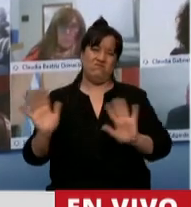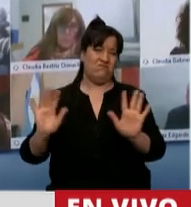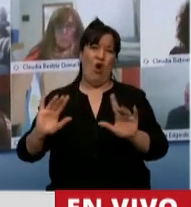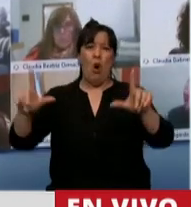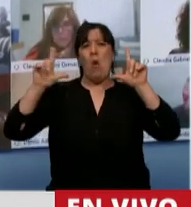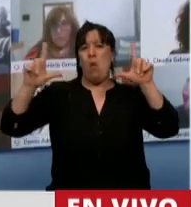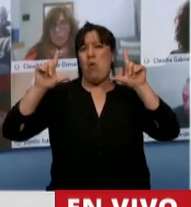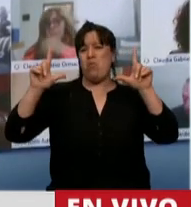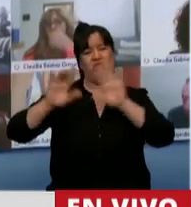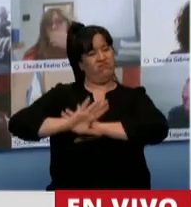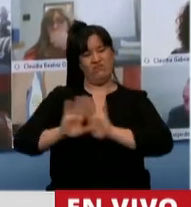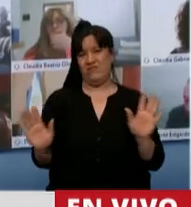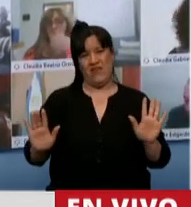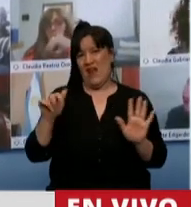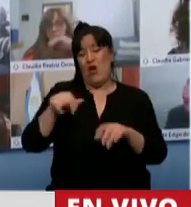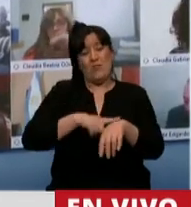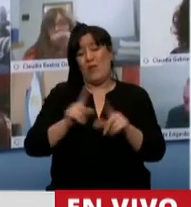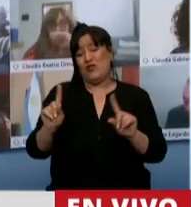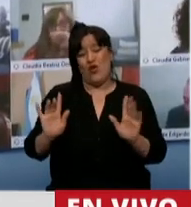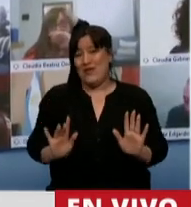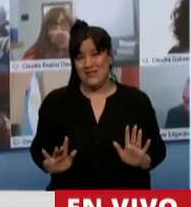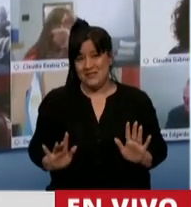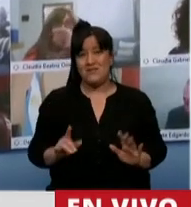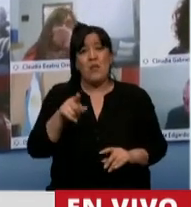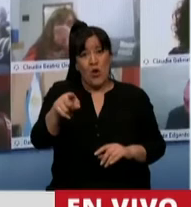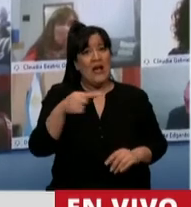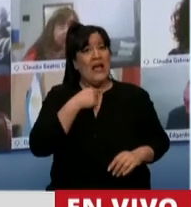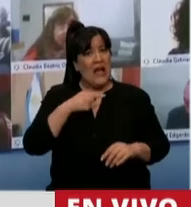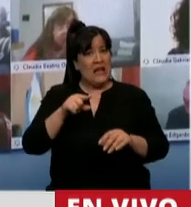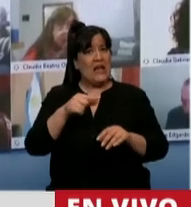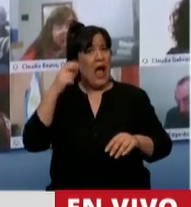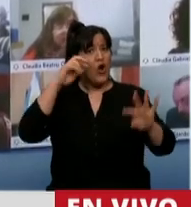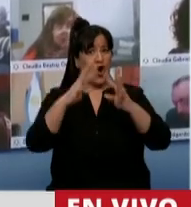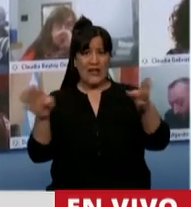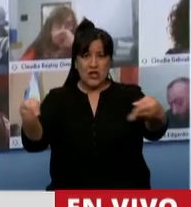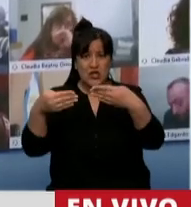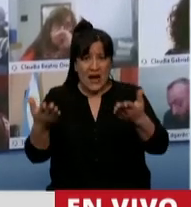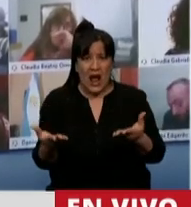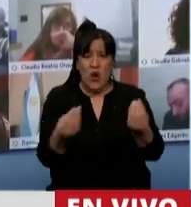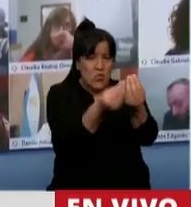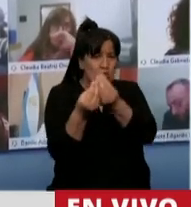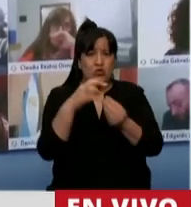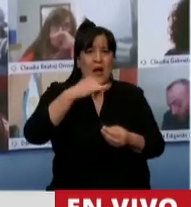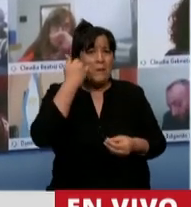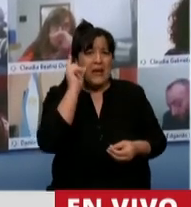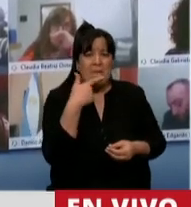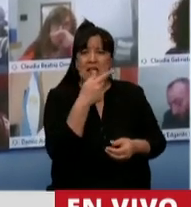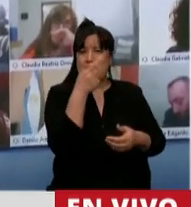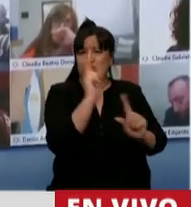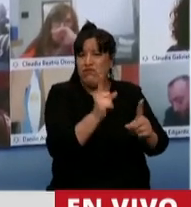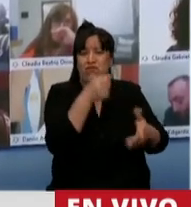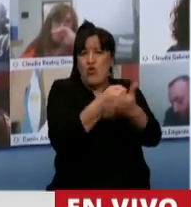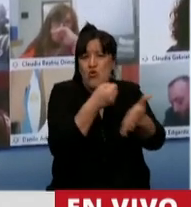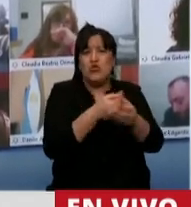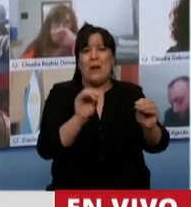demagogia, porque así como ellos quisieron cerrar el Congreso, hay muchas pymes turísticas que luchan día a día para no